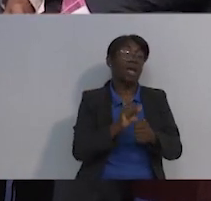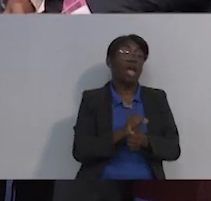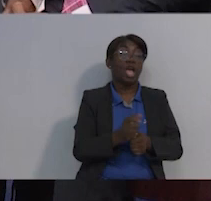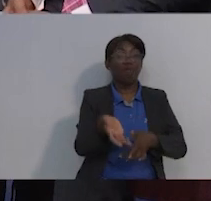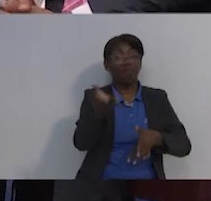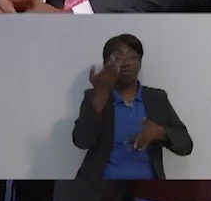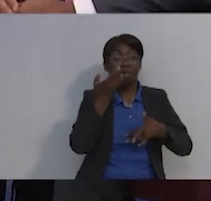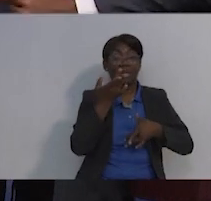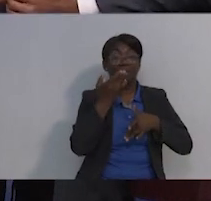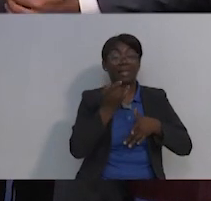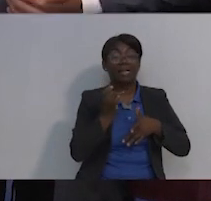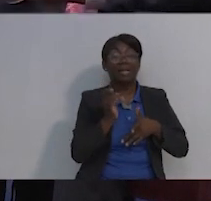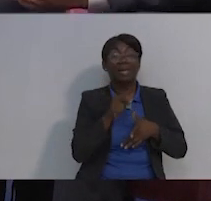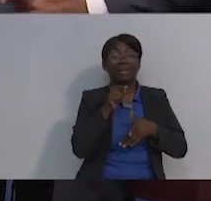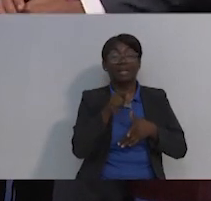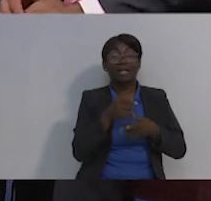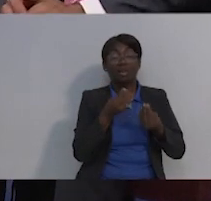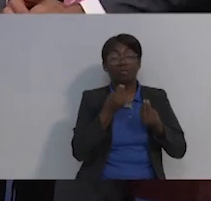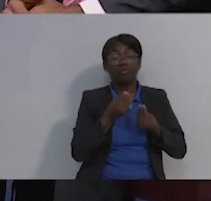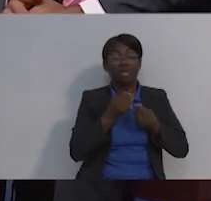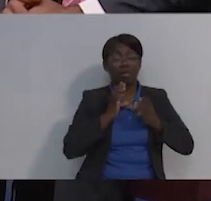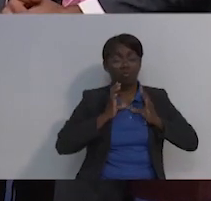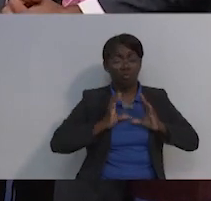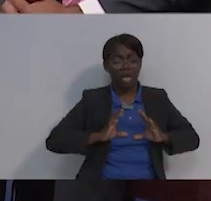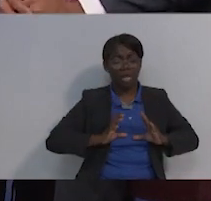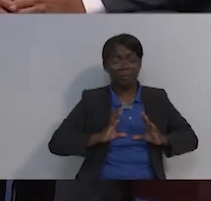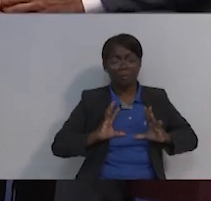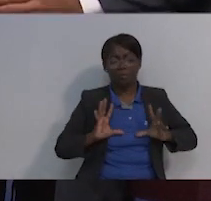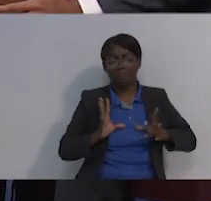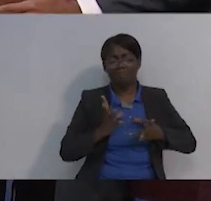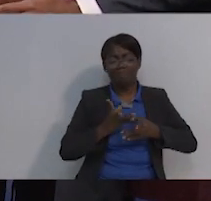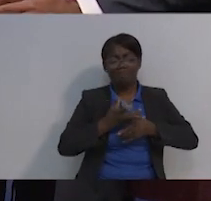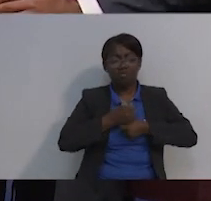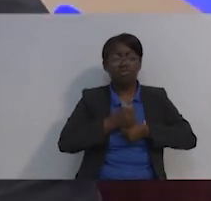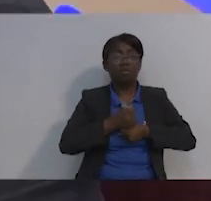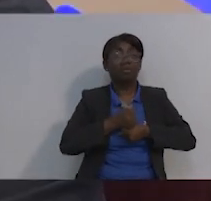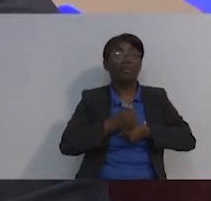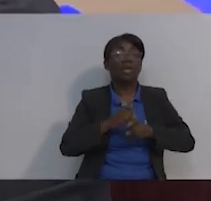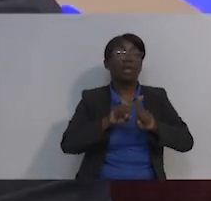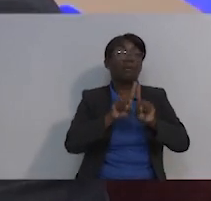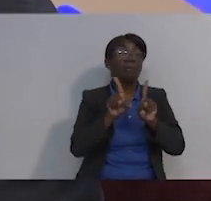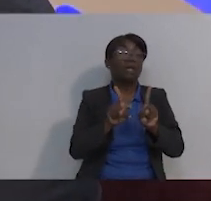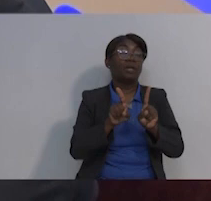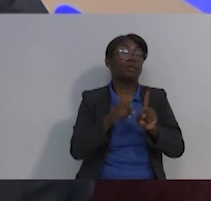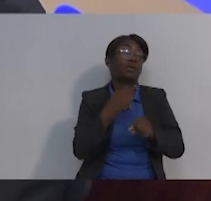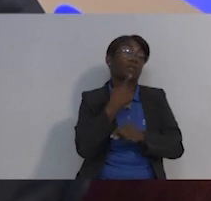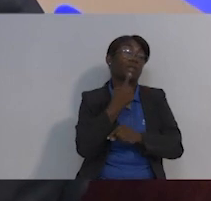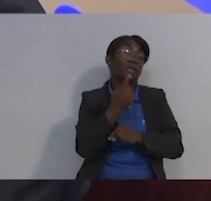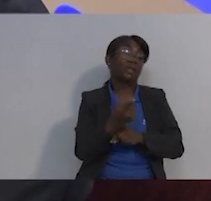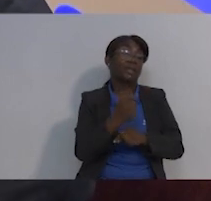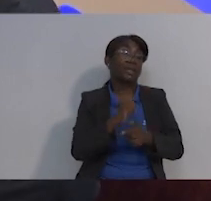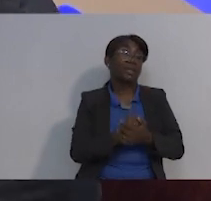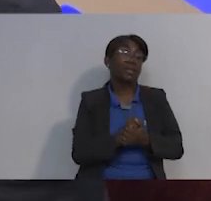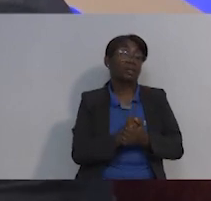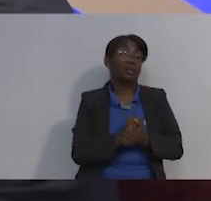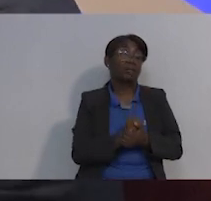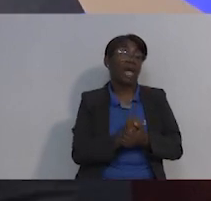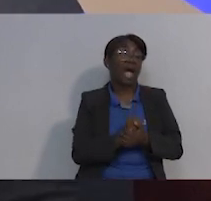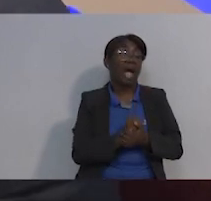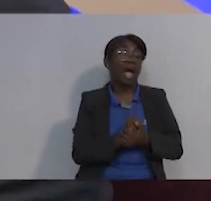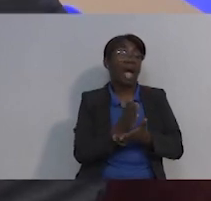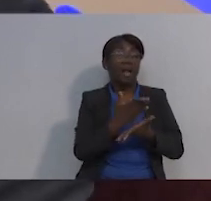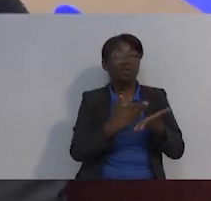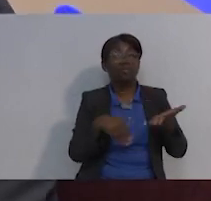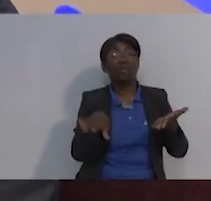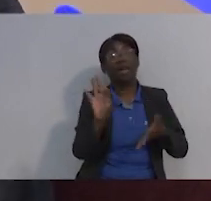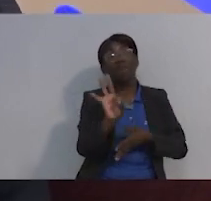Acá, por así decirlo de una manera metafórica, lo malo del asunto es que el campo de batalla es